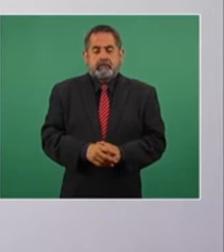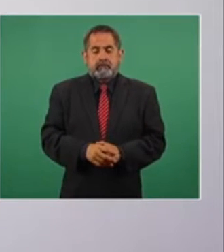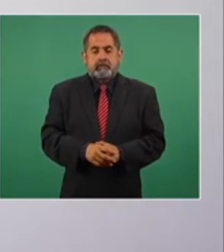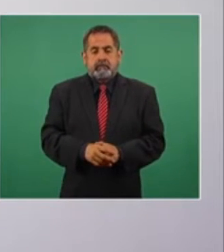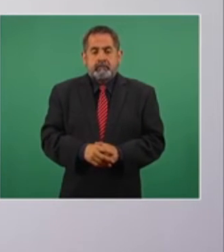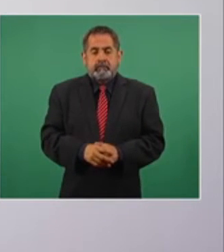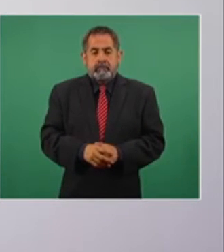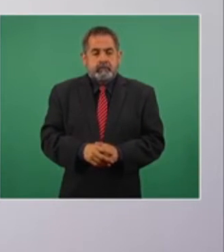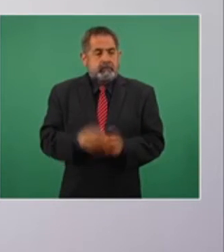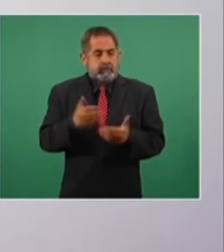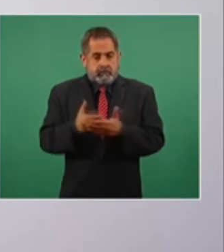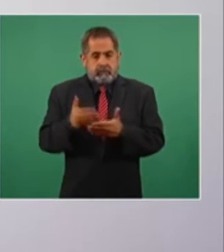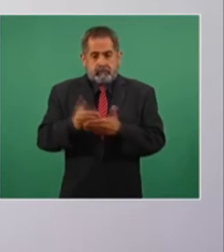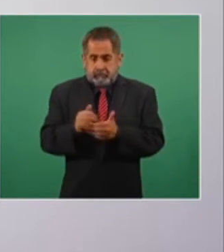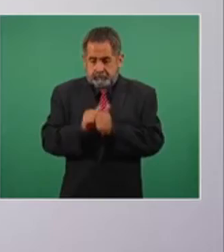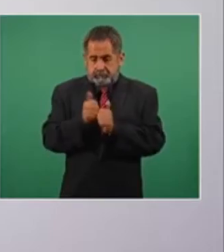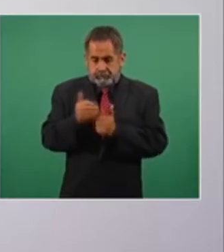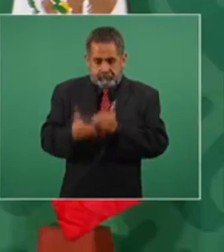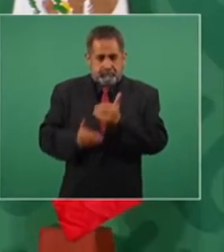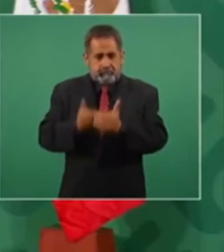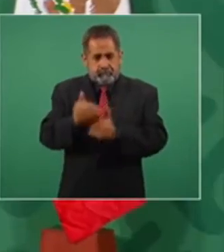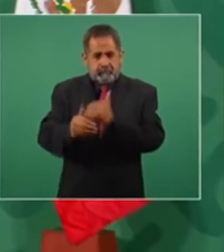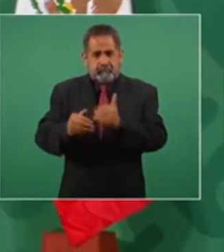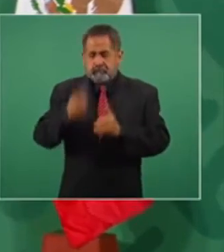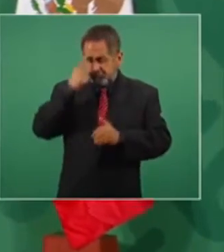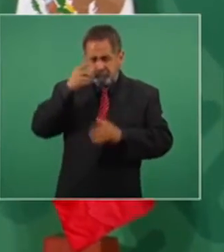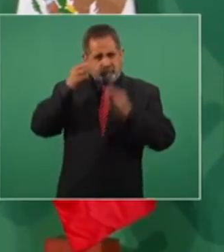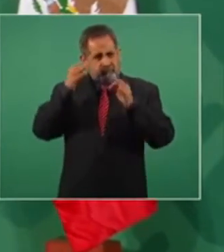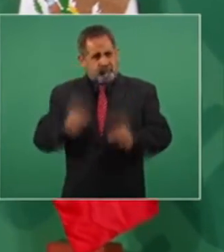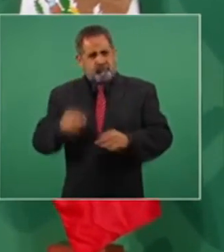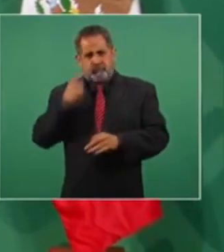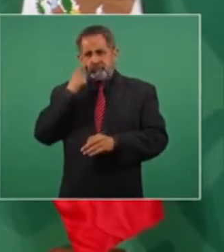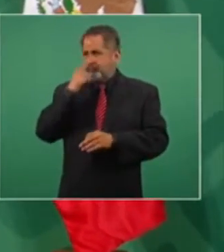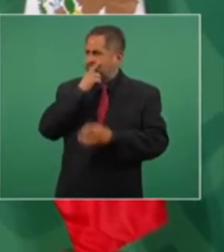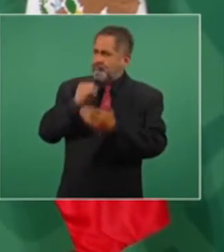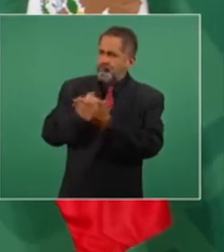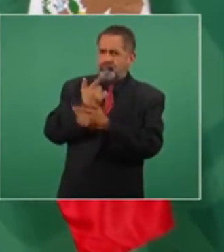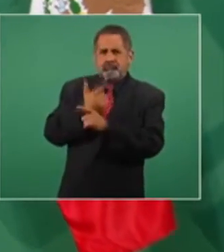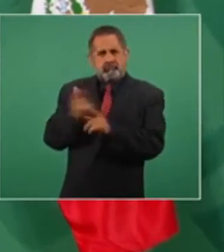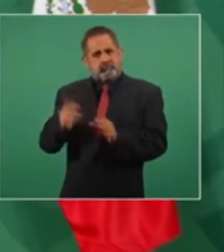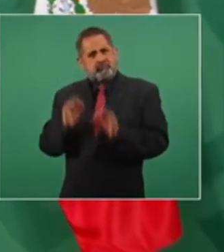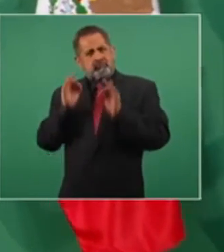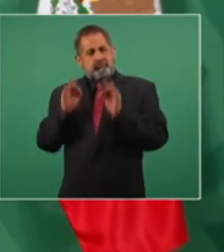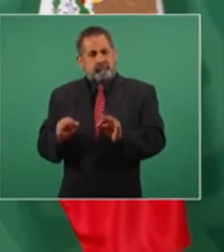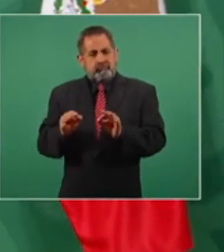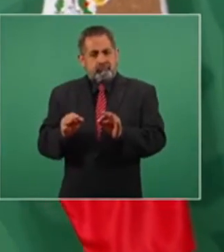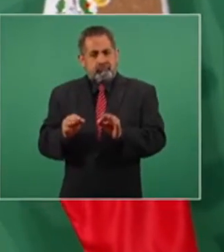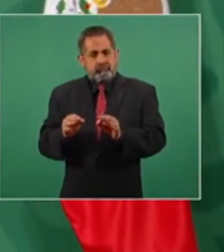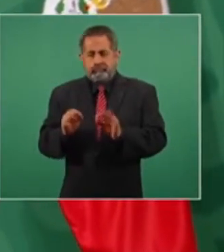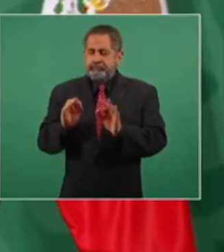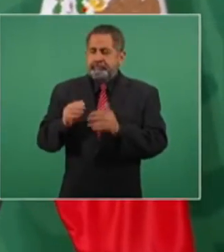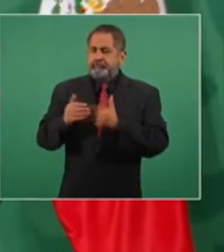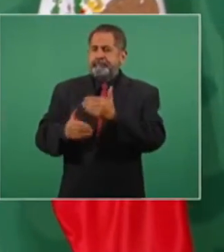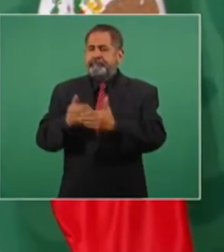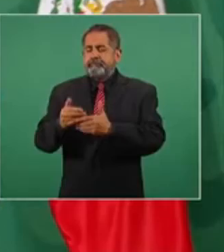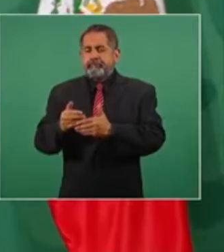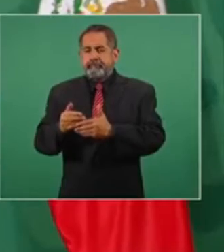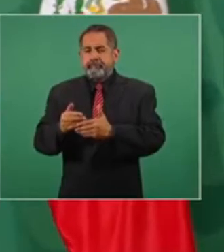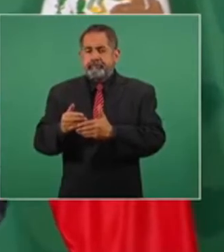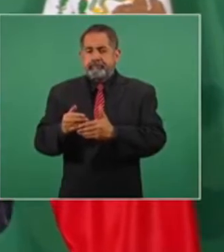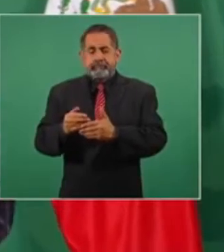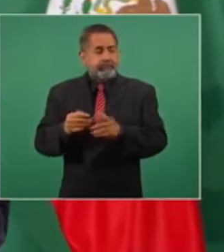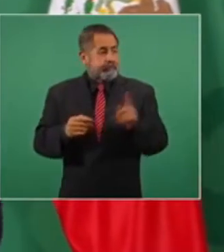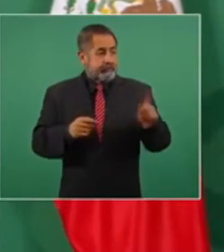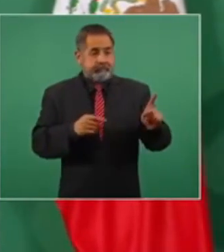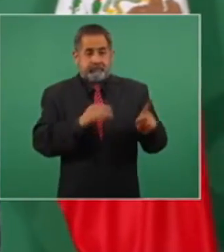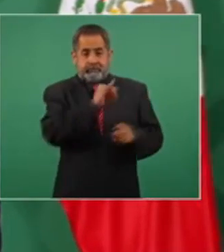Si estamos dando los primeros pasos para establecer una auténtica democracia y vamos a golpear